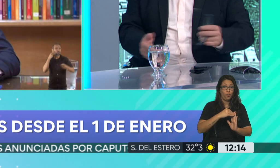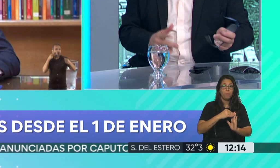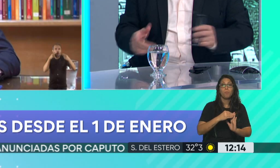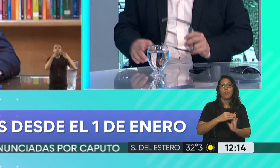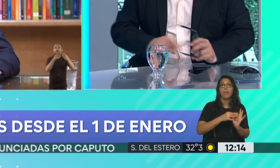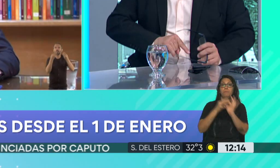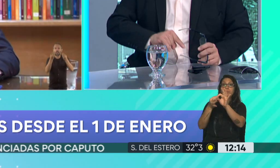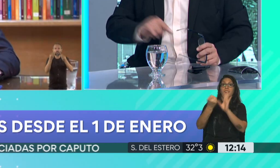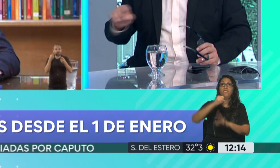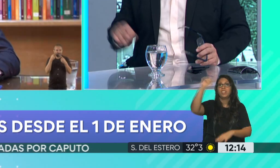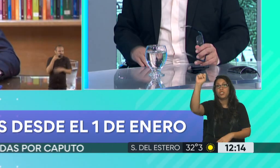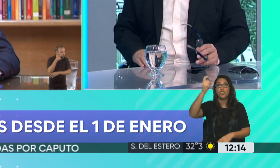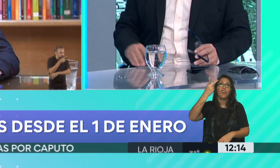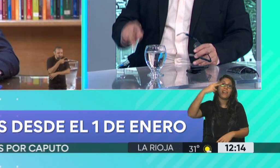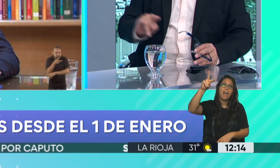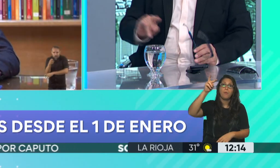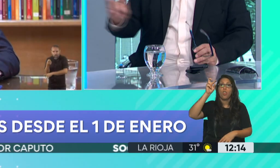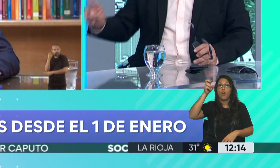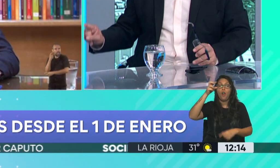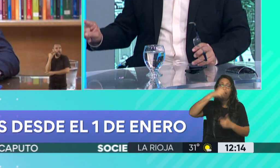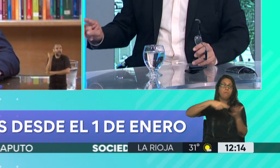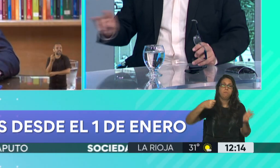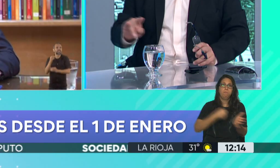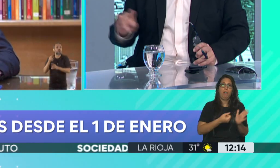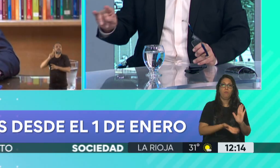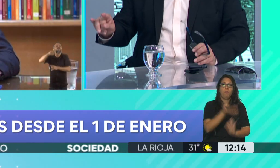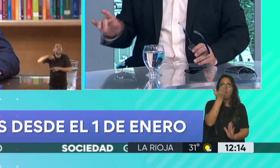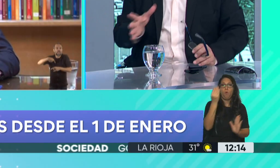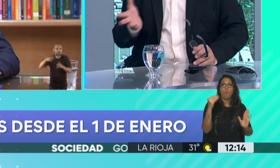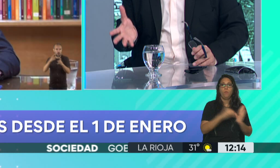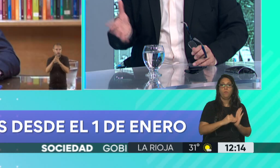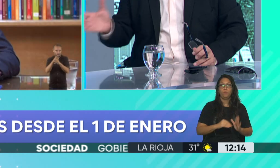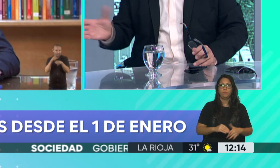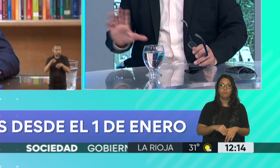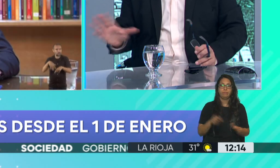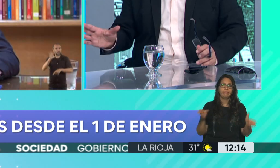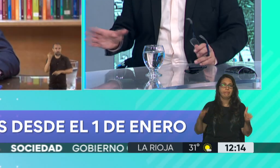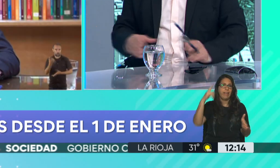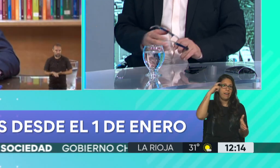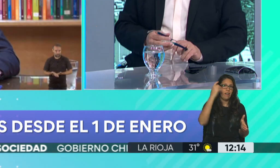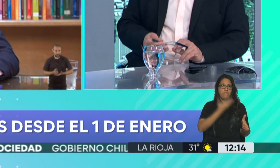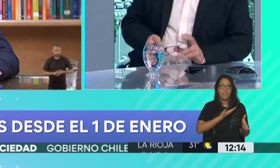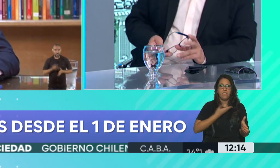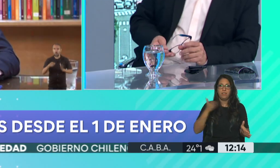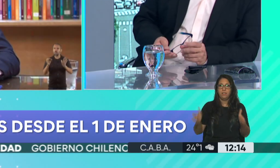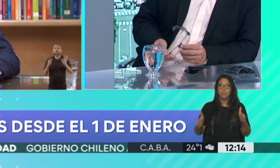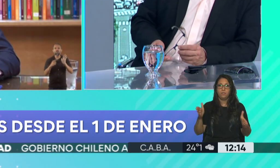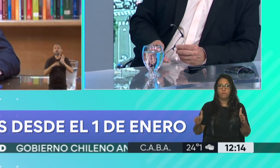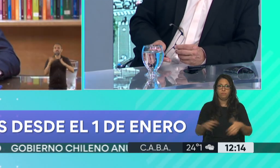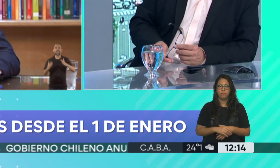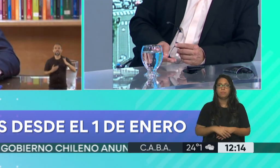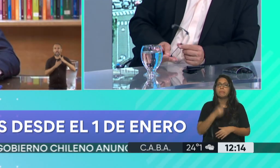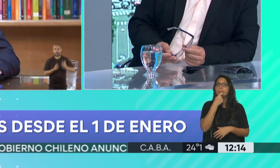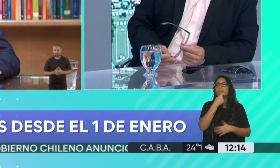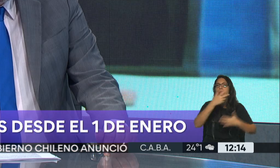del tipo de cambio y demás, va a rebotar en un aumento de precios en los primeros, entre enero y febrero del En casa,